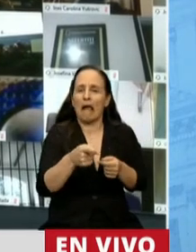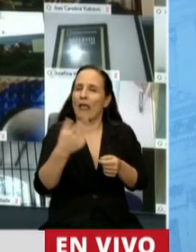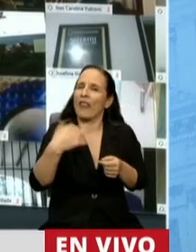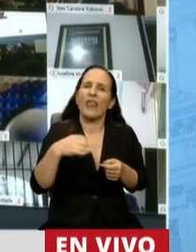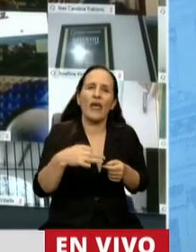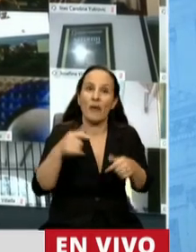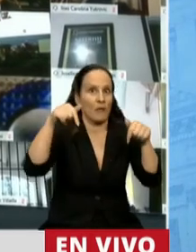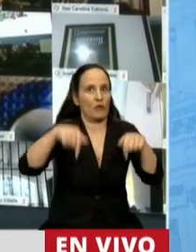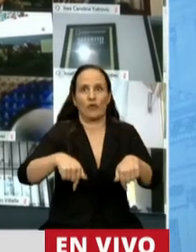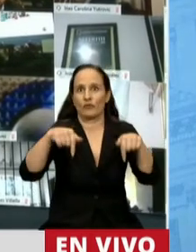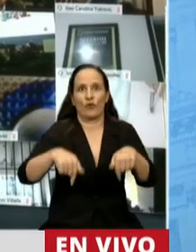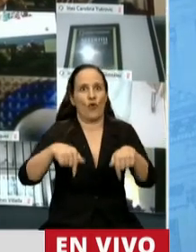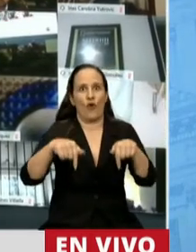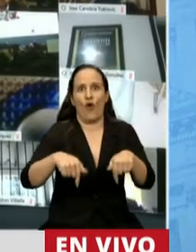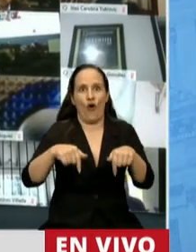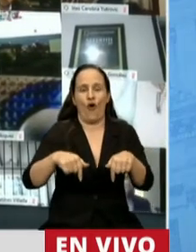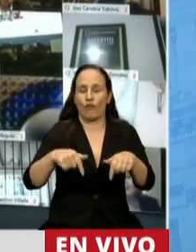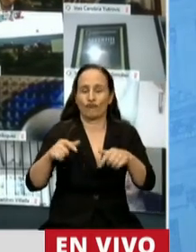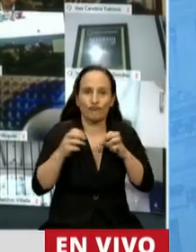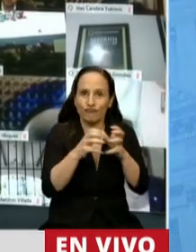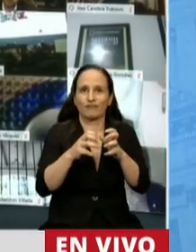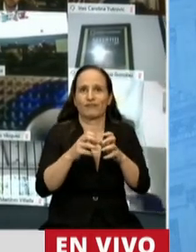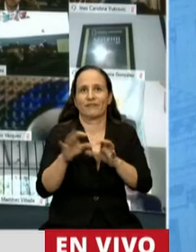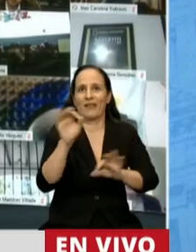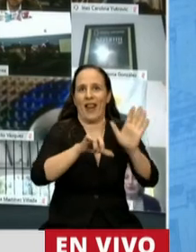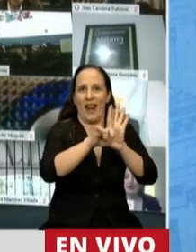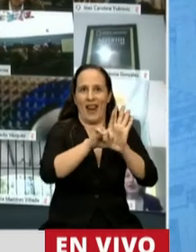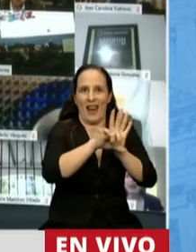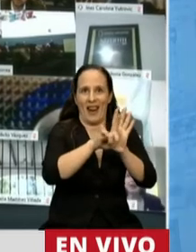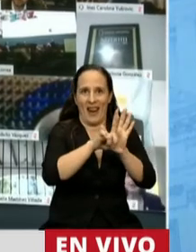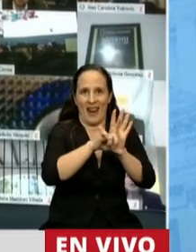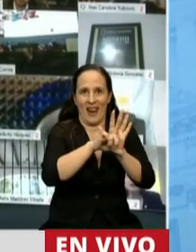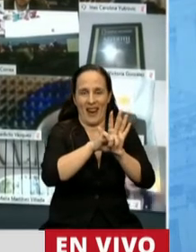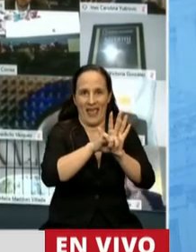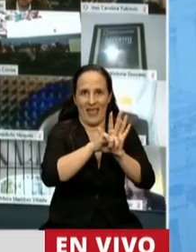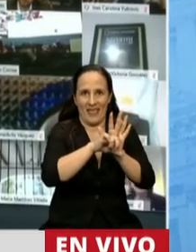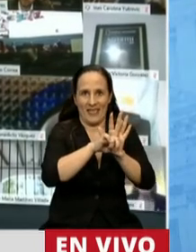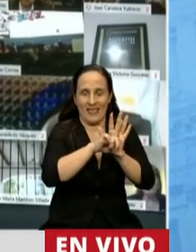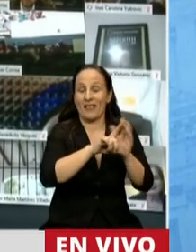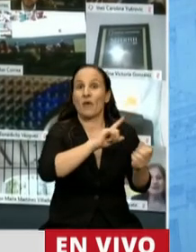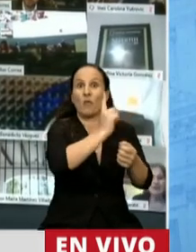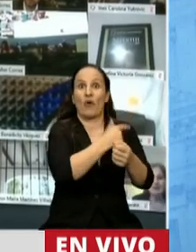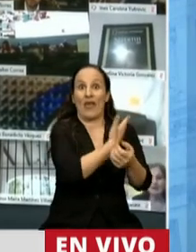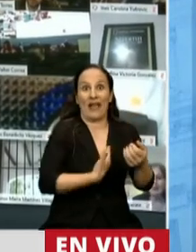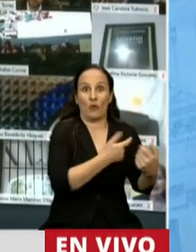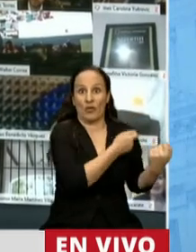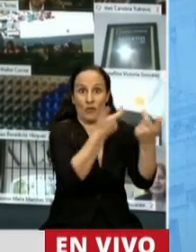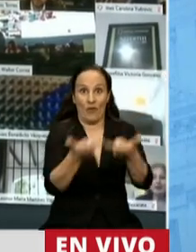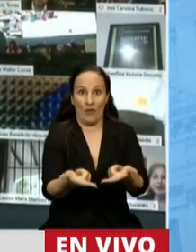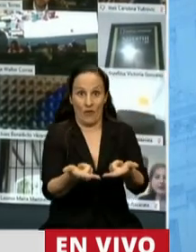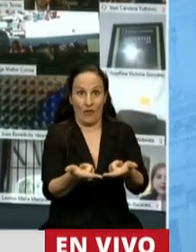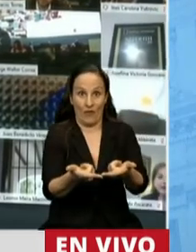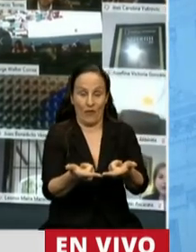tratamos hoy esta ley que viene por parte del Poder Ejecutivo Nacional